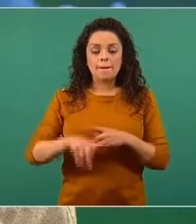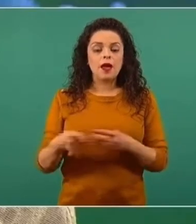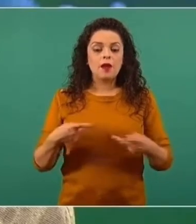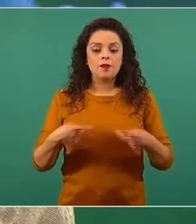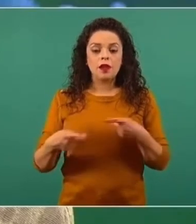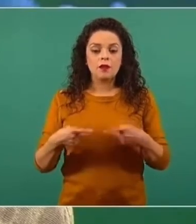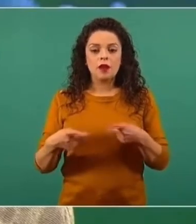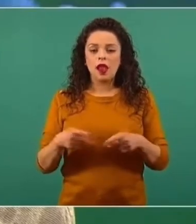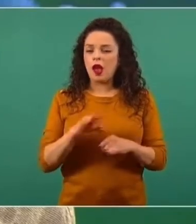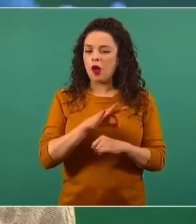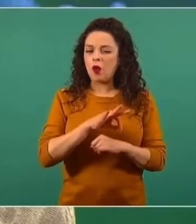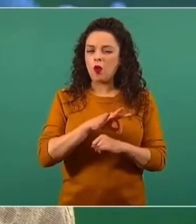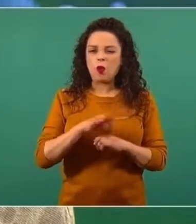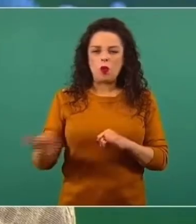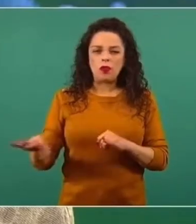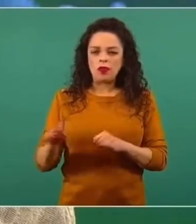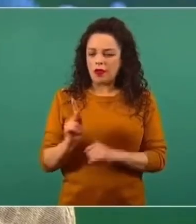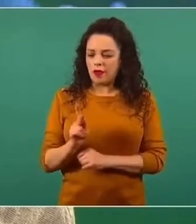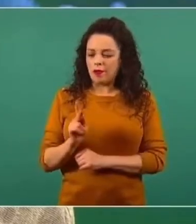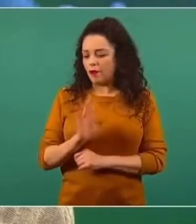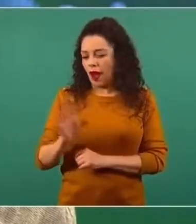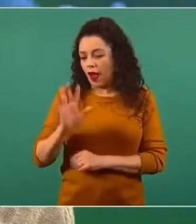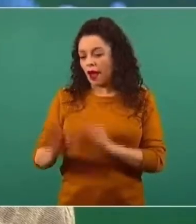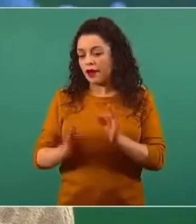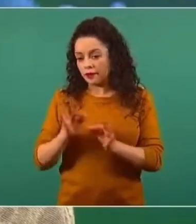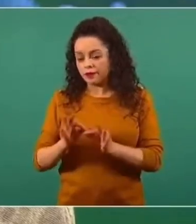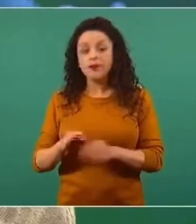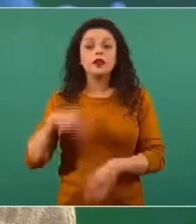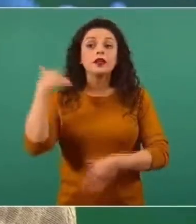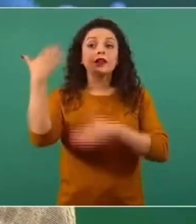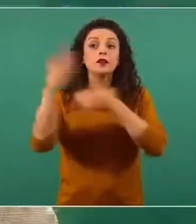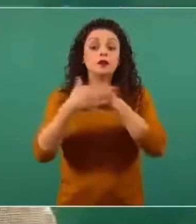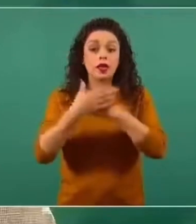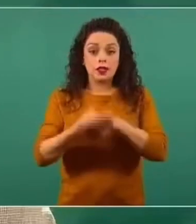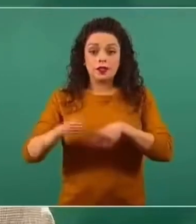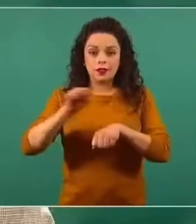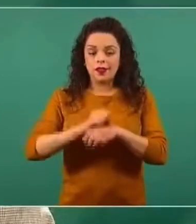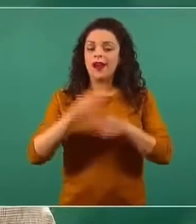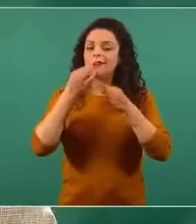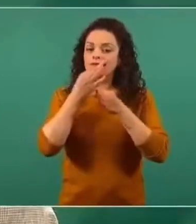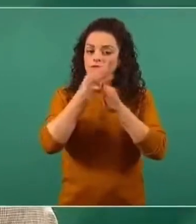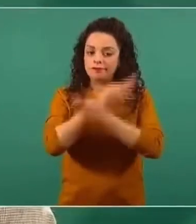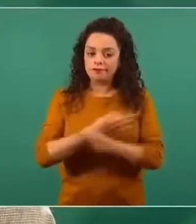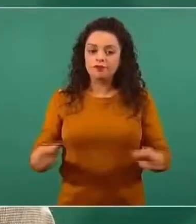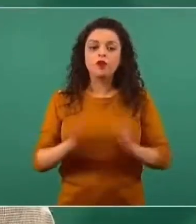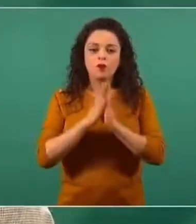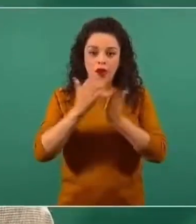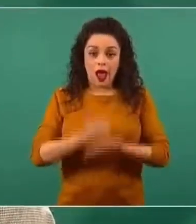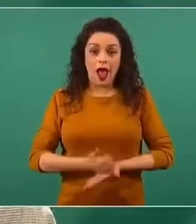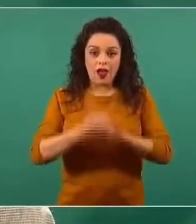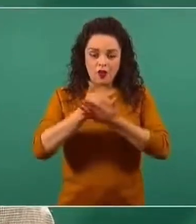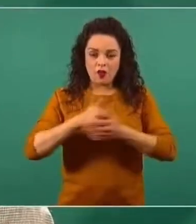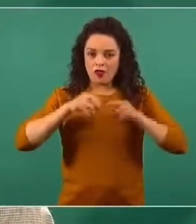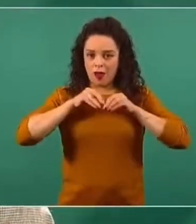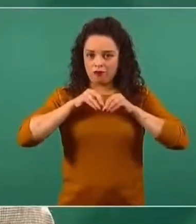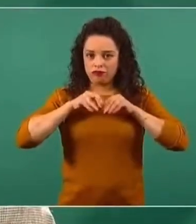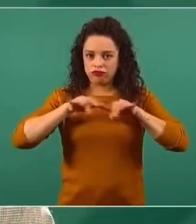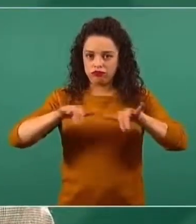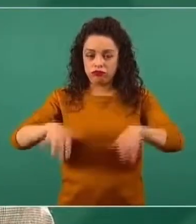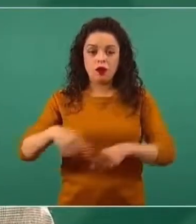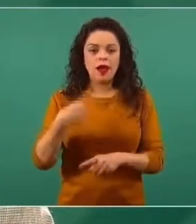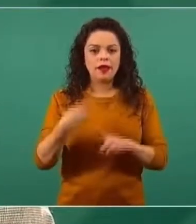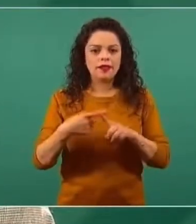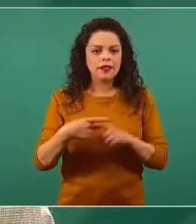finales y próximamente lo anunciaremos la próxima semana. Entonces, por favor, ayúdenos a difundir esto. Quienquiera que tenga la